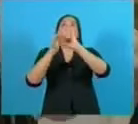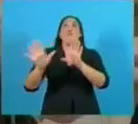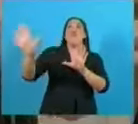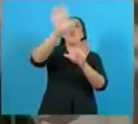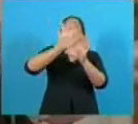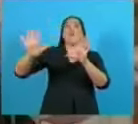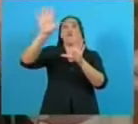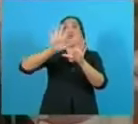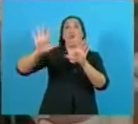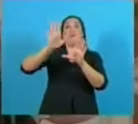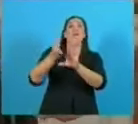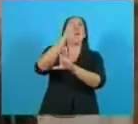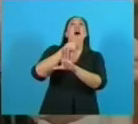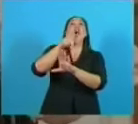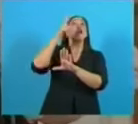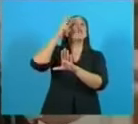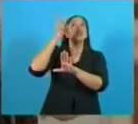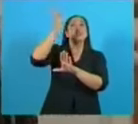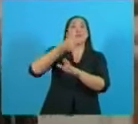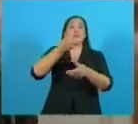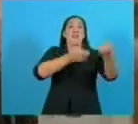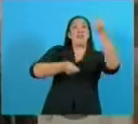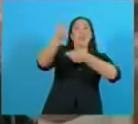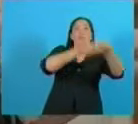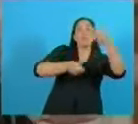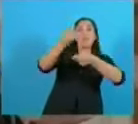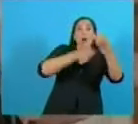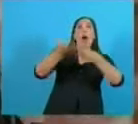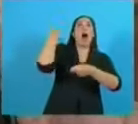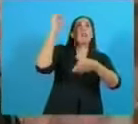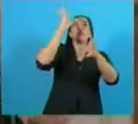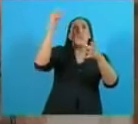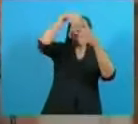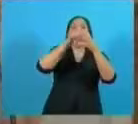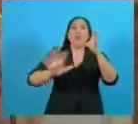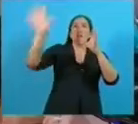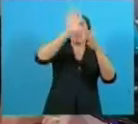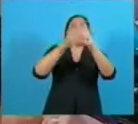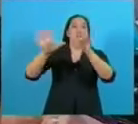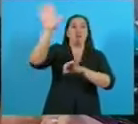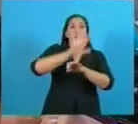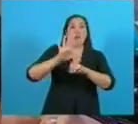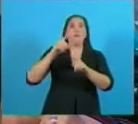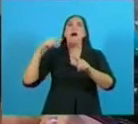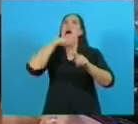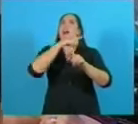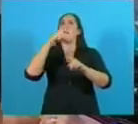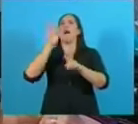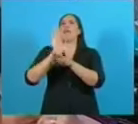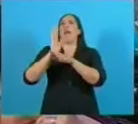el 80% del comercio era intra Europa y Alemania era la primera